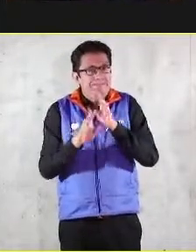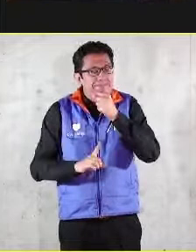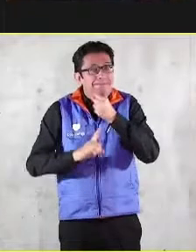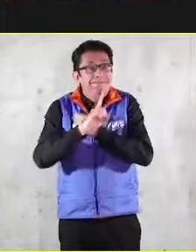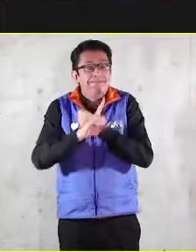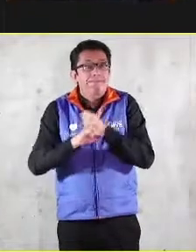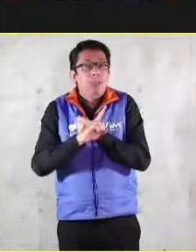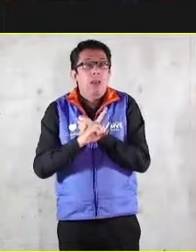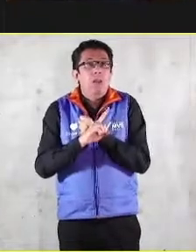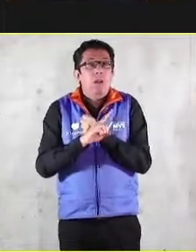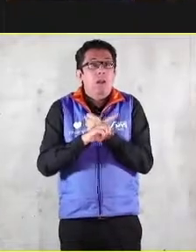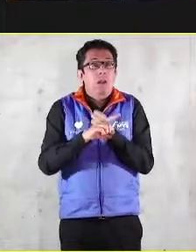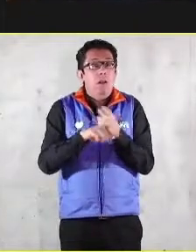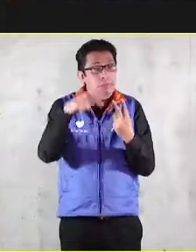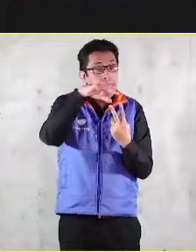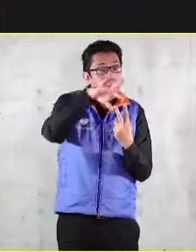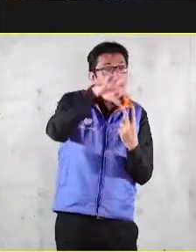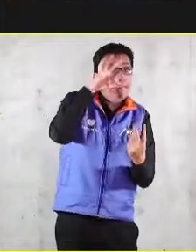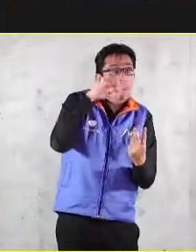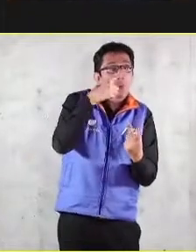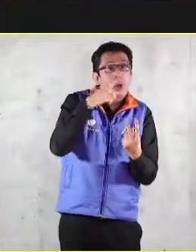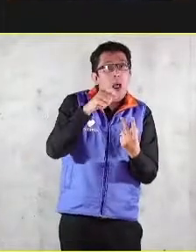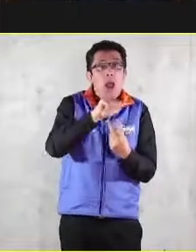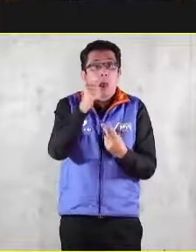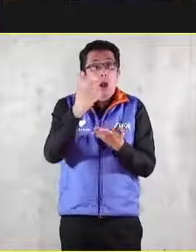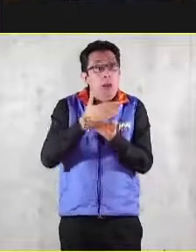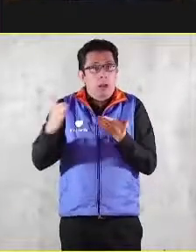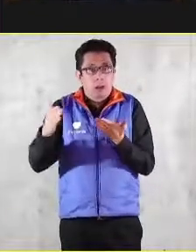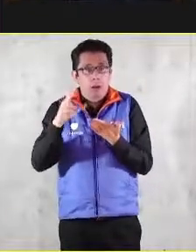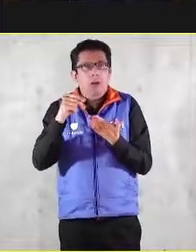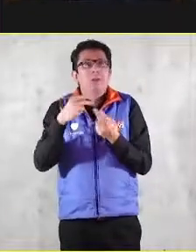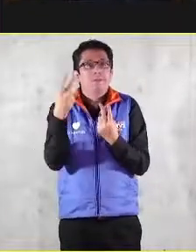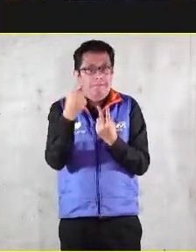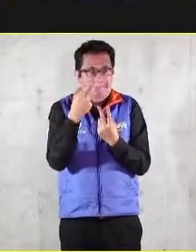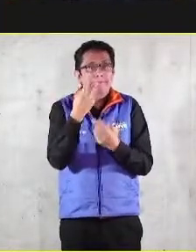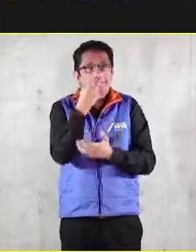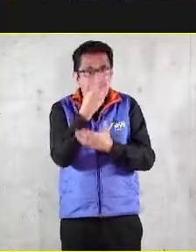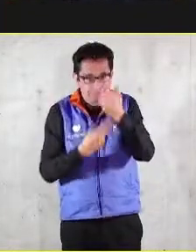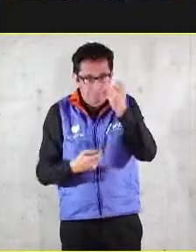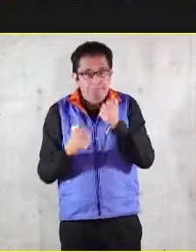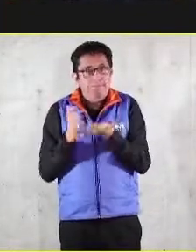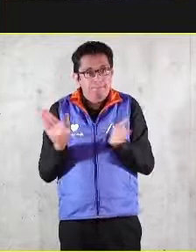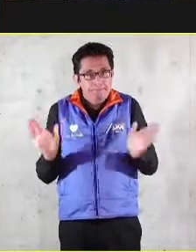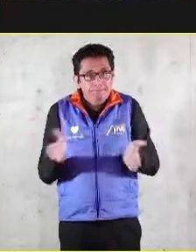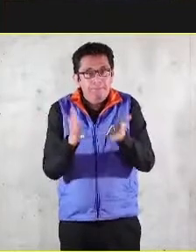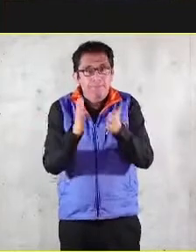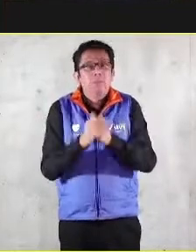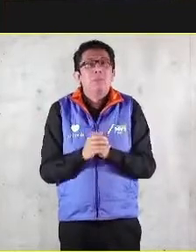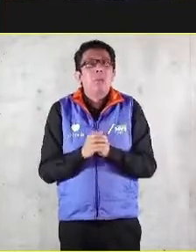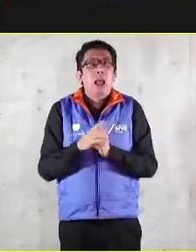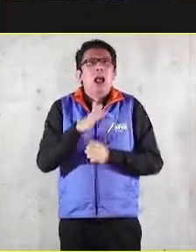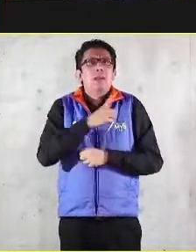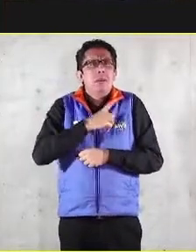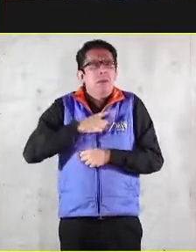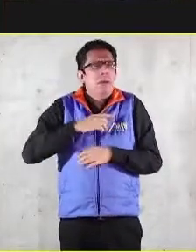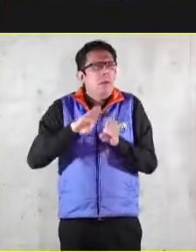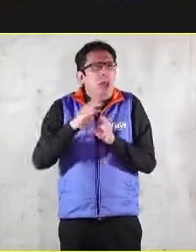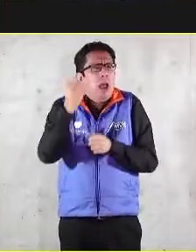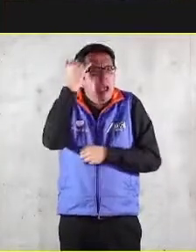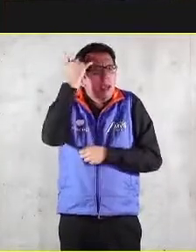o la otra. Es una y la otra. Entonces, hay que ver cómo lo hacemos partiendo de un paradigma universal.